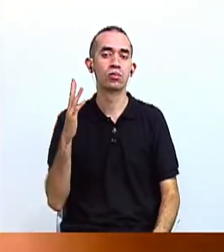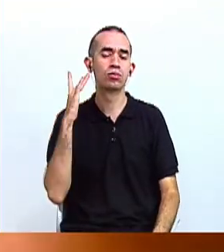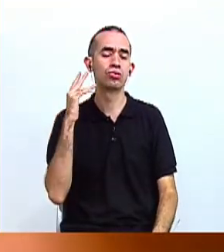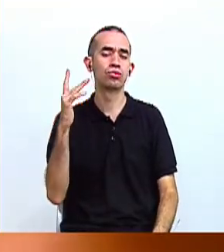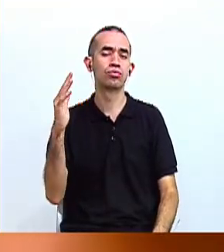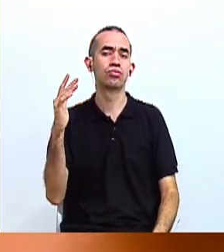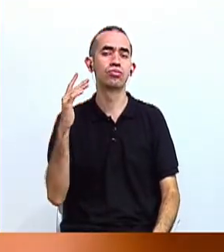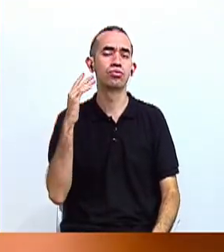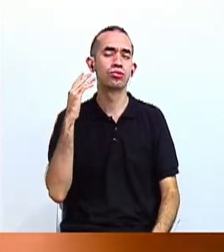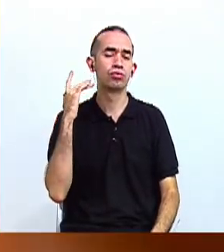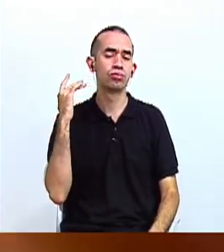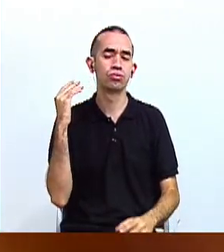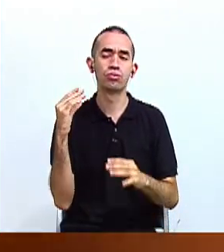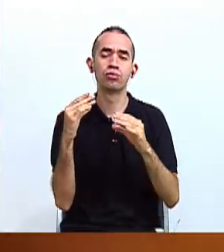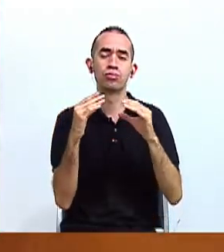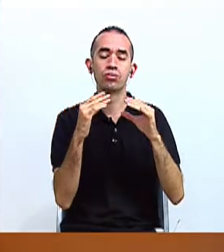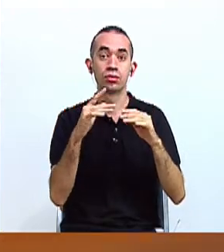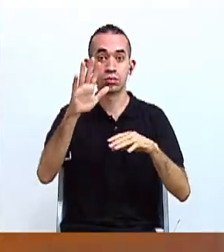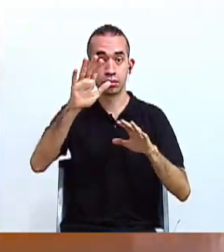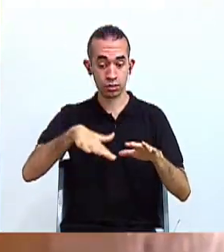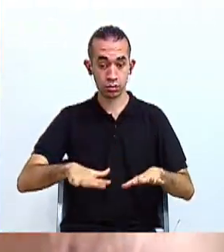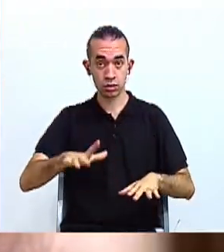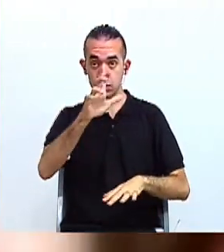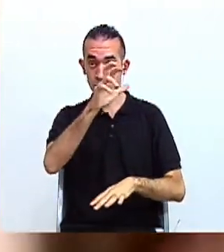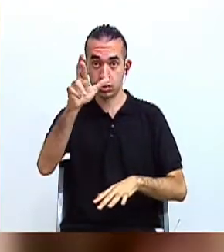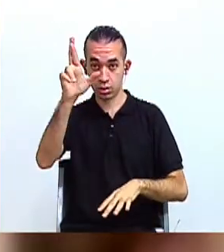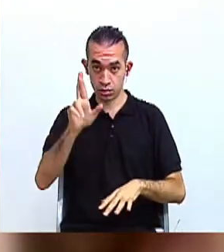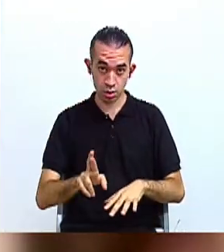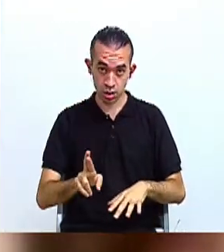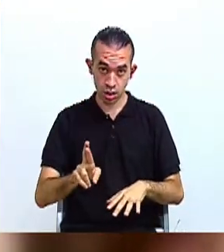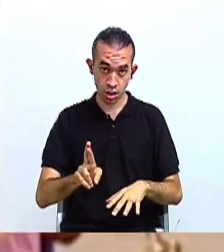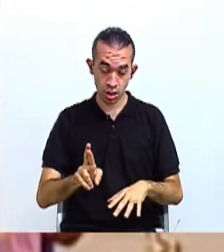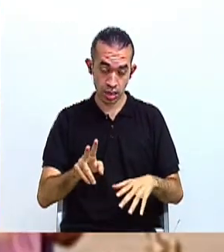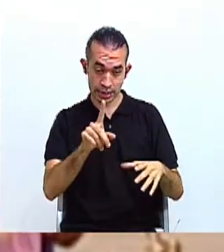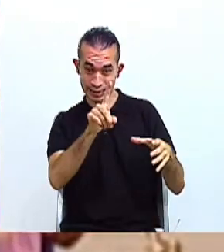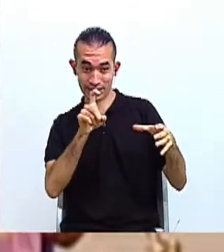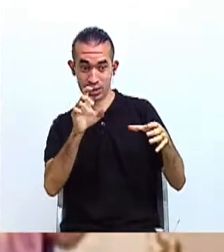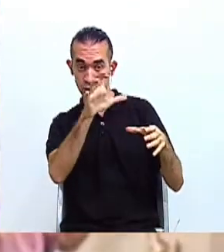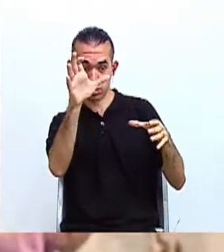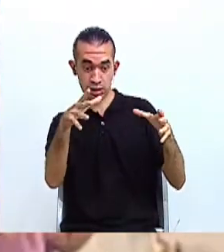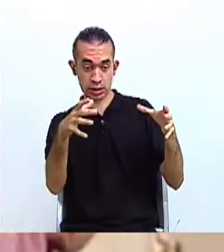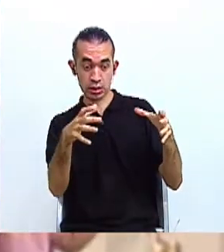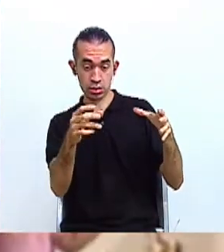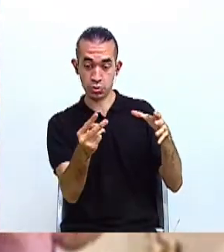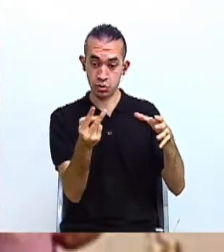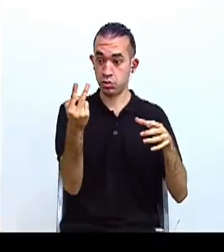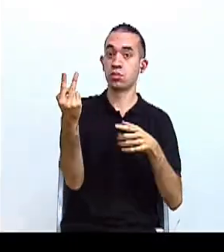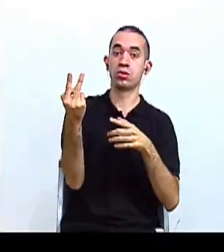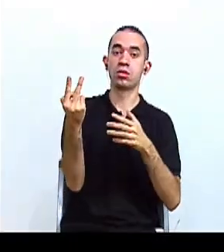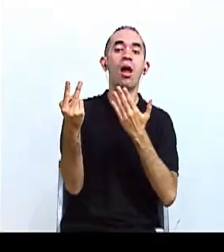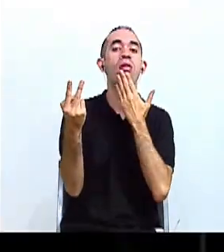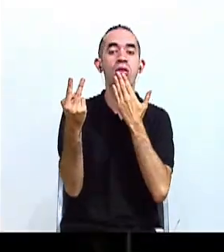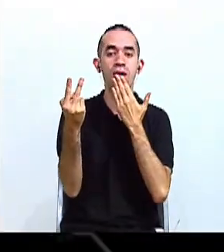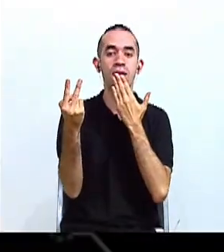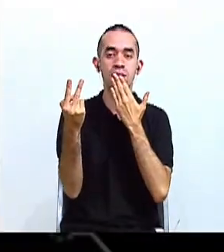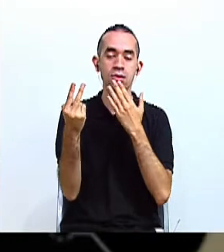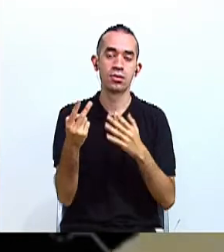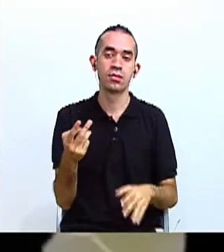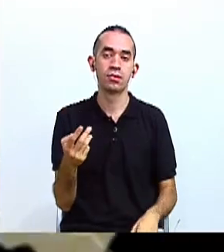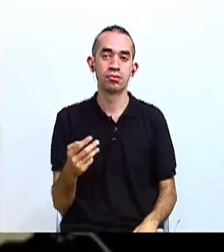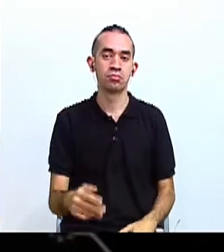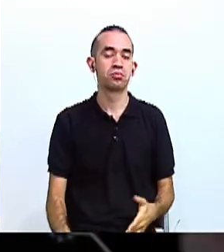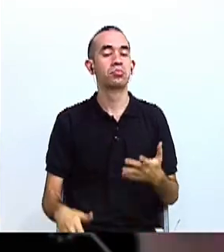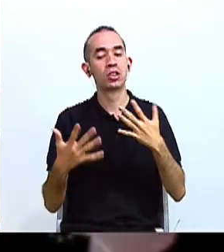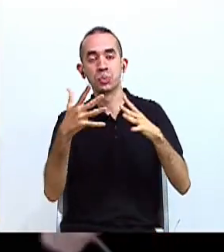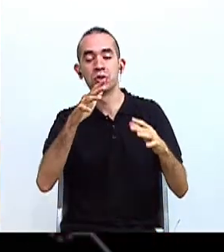En Costa Rica, dos de cada cien costarricenses son indígenas. Cerca de 64 mil